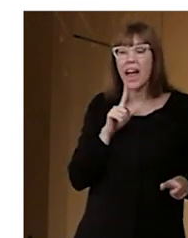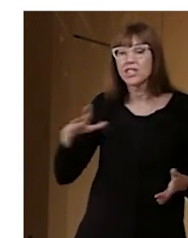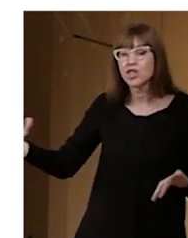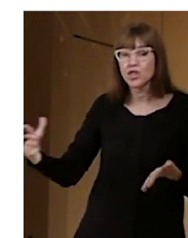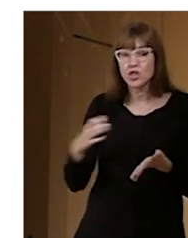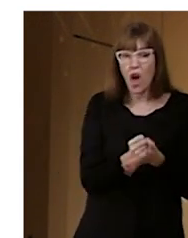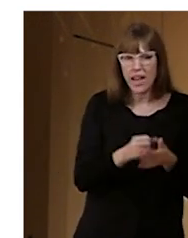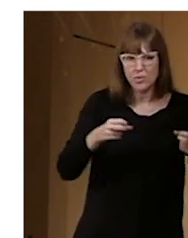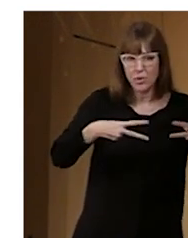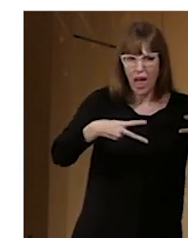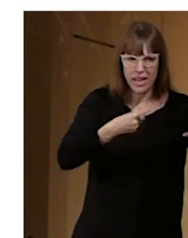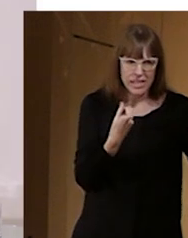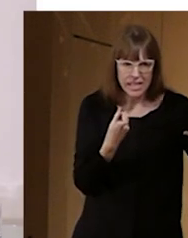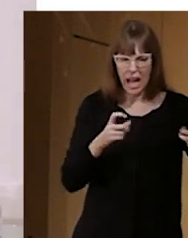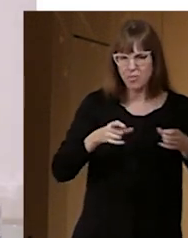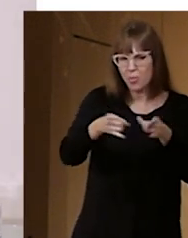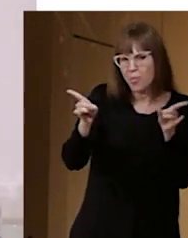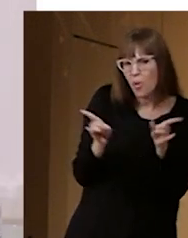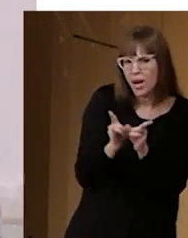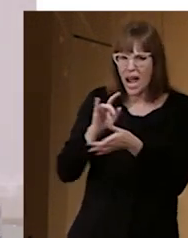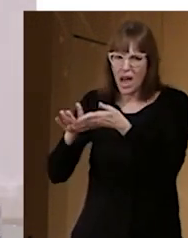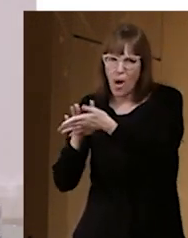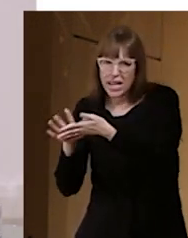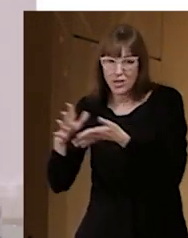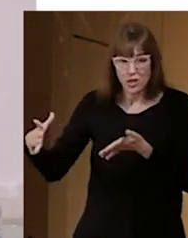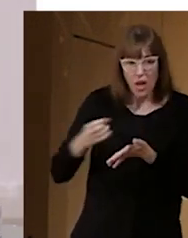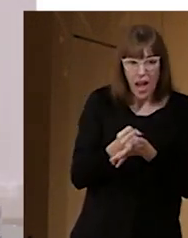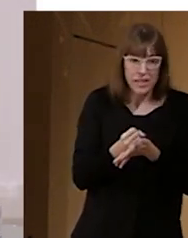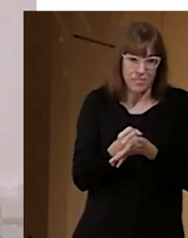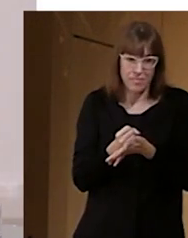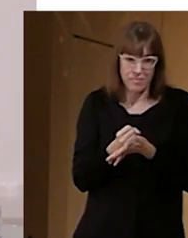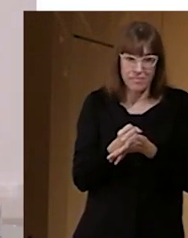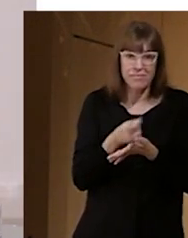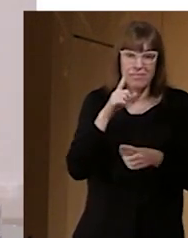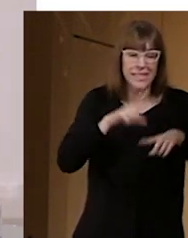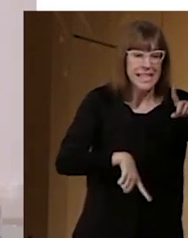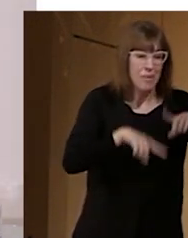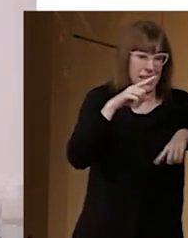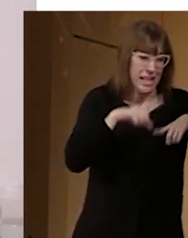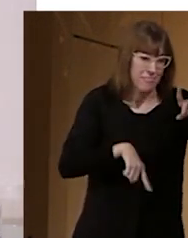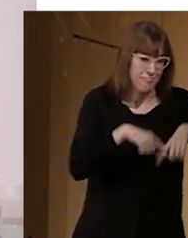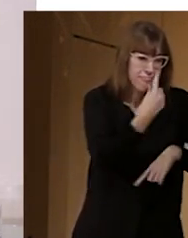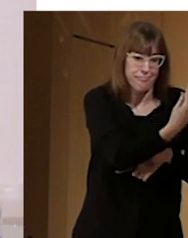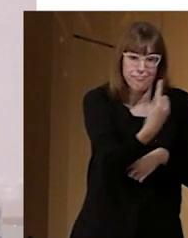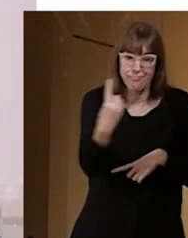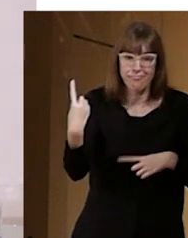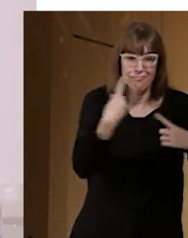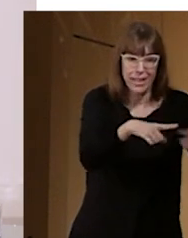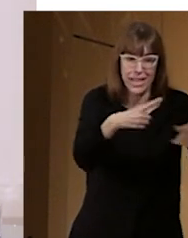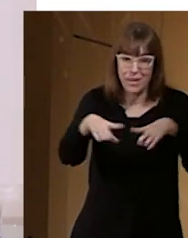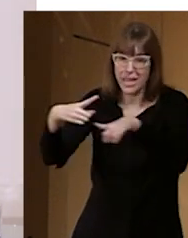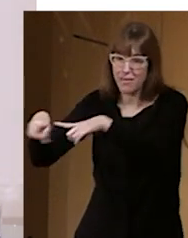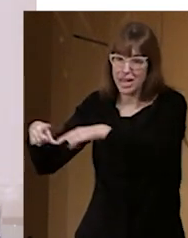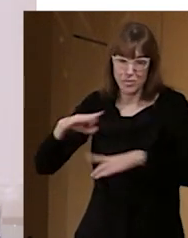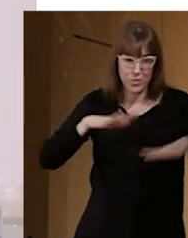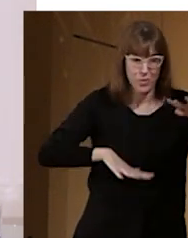necesitan el subtitulado o el bucle magnético o la lengua de signos. Como digo, es un colectivo muy amplio, cada persona tiene